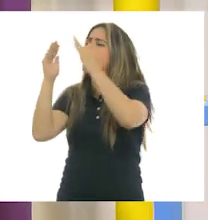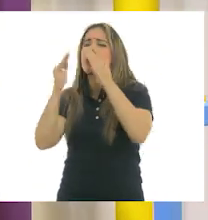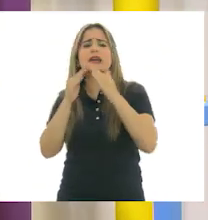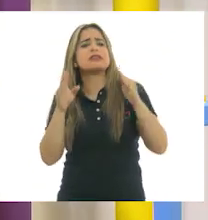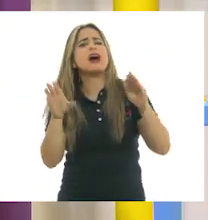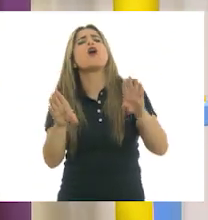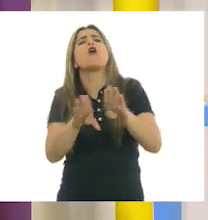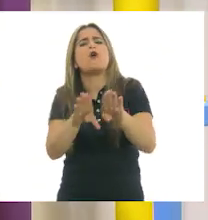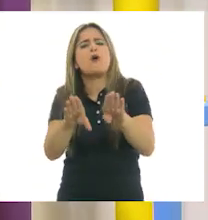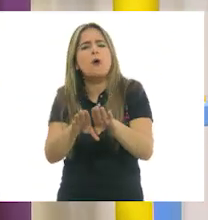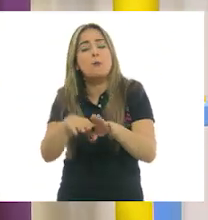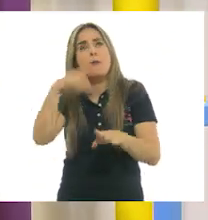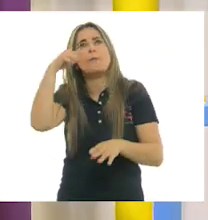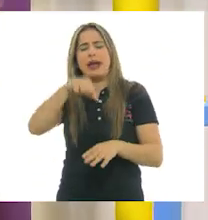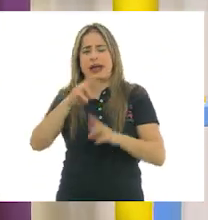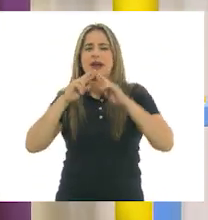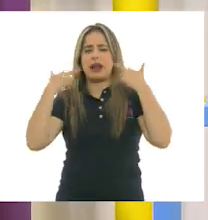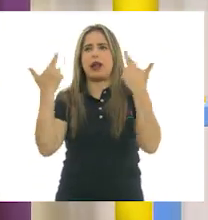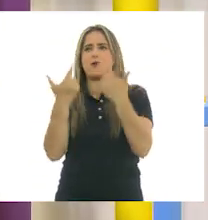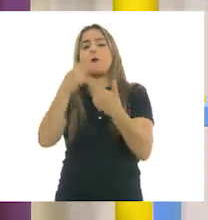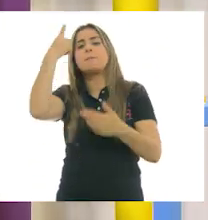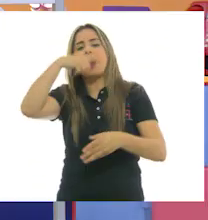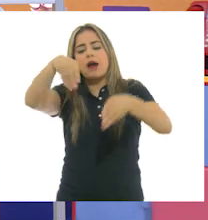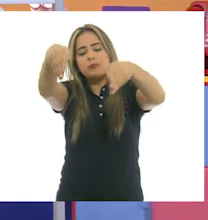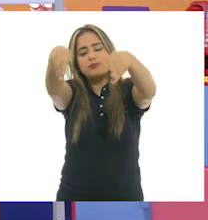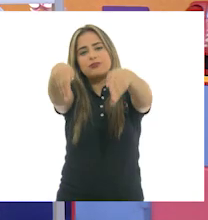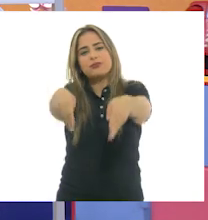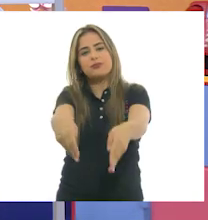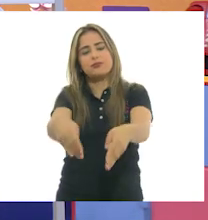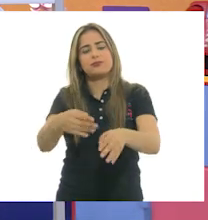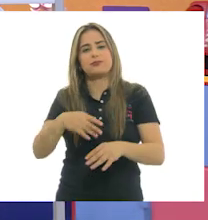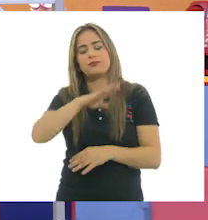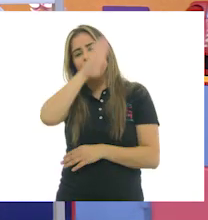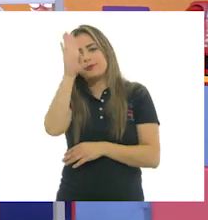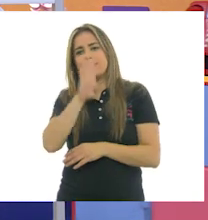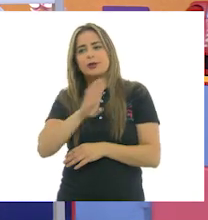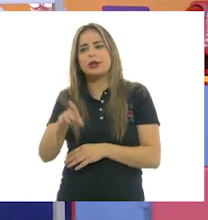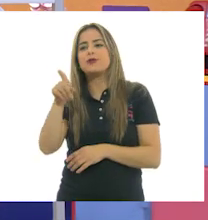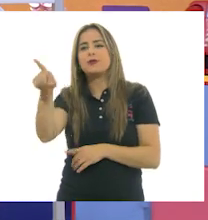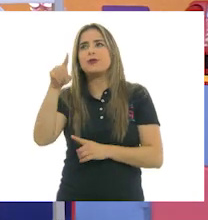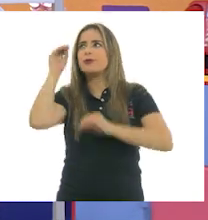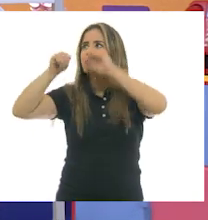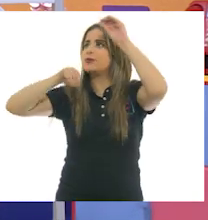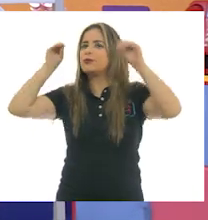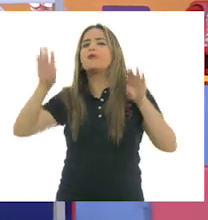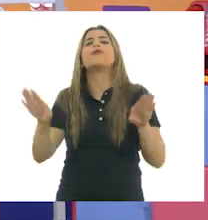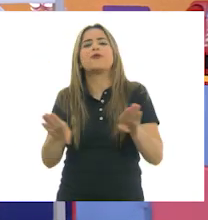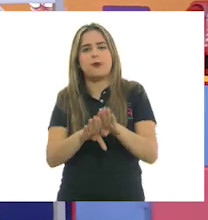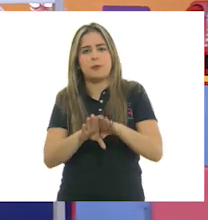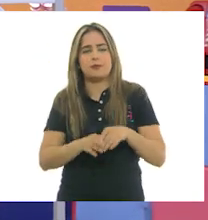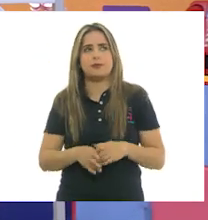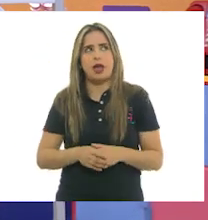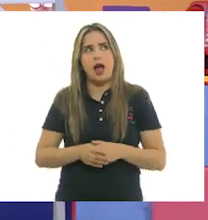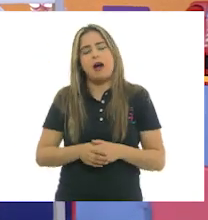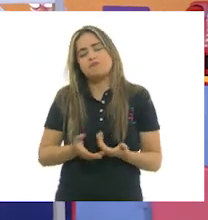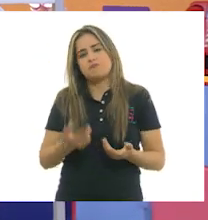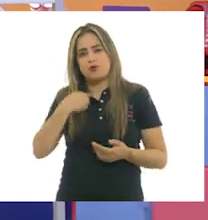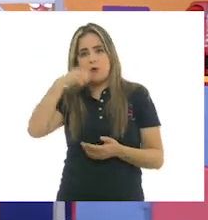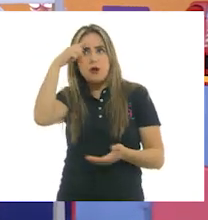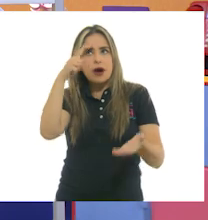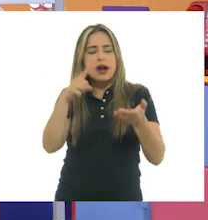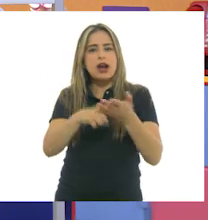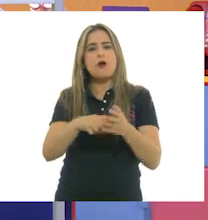fuera para un funeral? ¡Ay! Pues tal vez con colores bastante